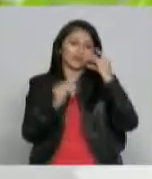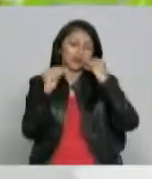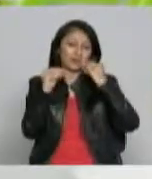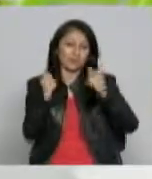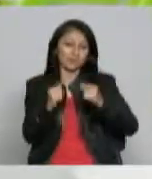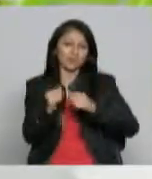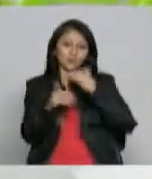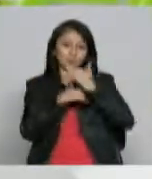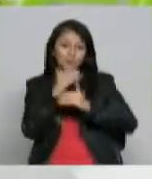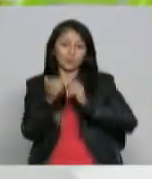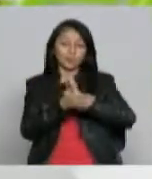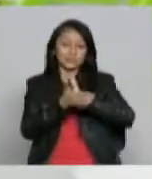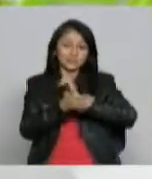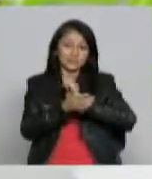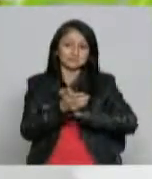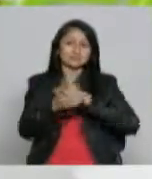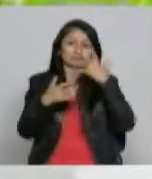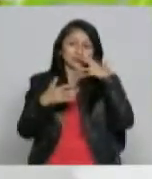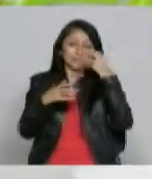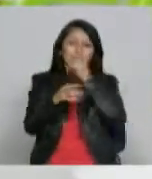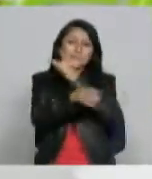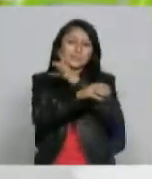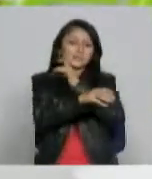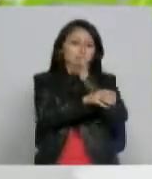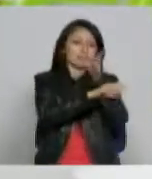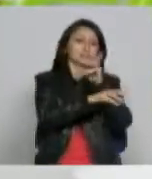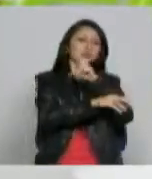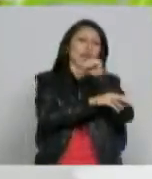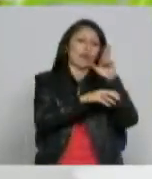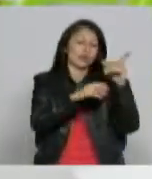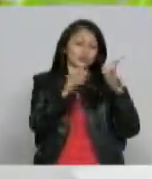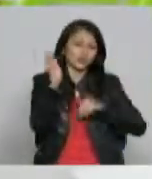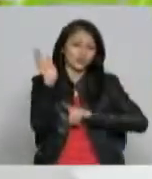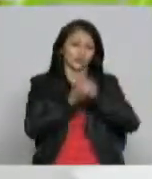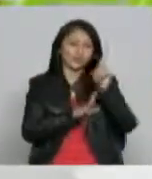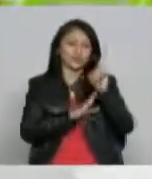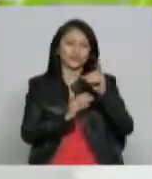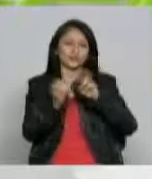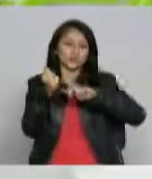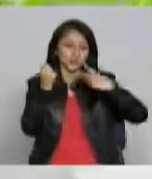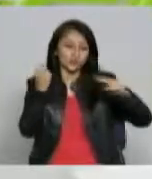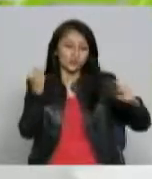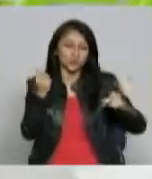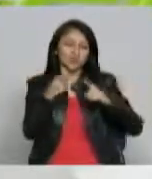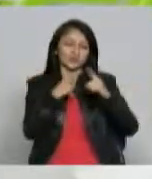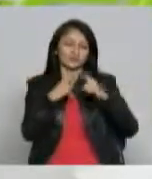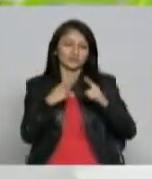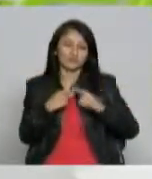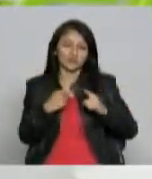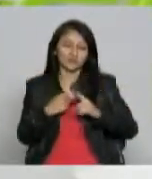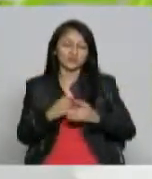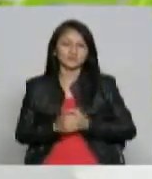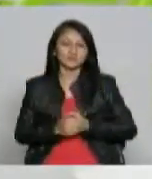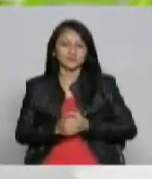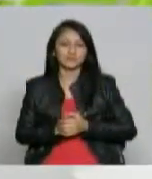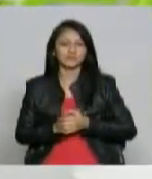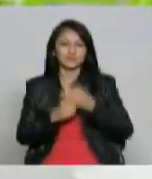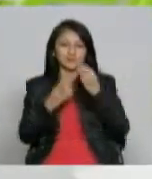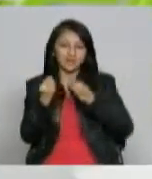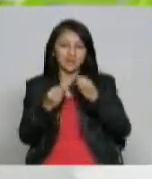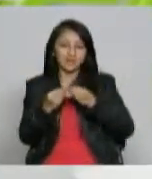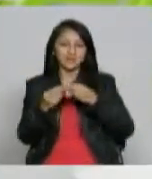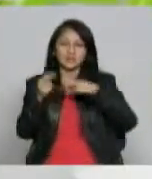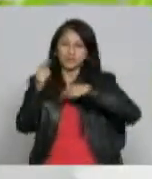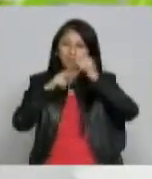creo que es uno de los mejores canales regionales del país nosotros que hemos tenido la oportunidad de visitar los canales regionales nos damos cuenta la